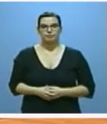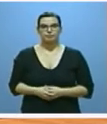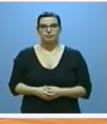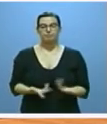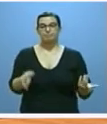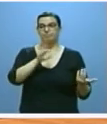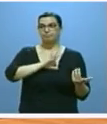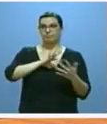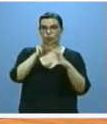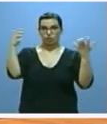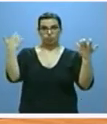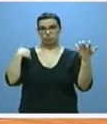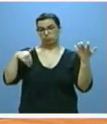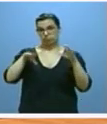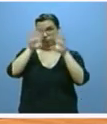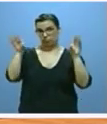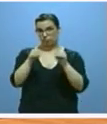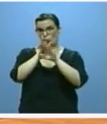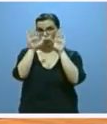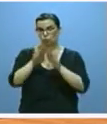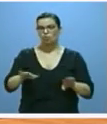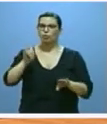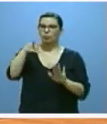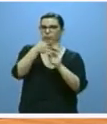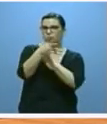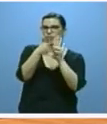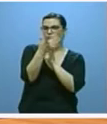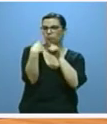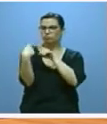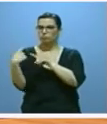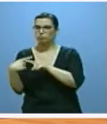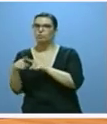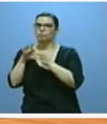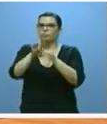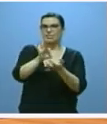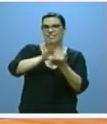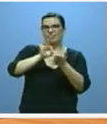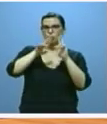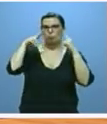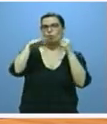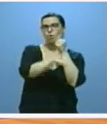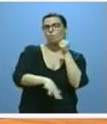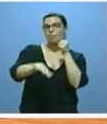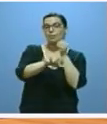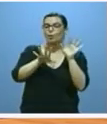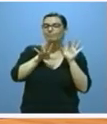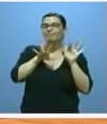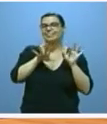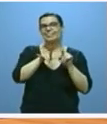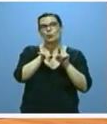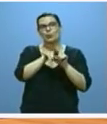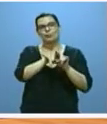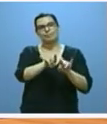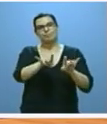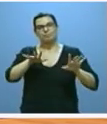Señorías, para concluir me referiré a otras actuaciones que también tienen la naturaleza de servicios públicos básicos pero que en este caso pertenecen al